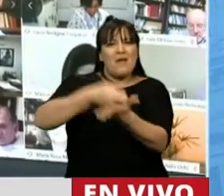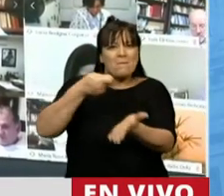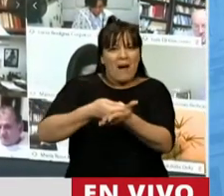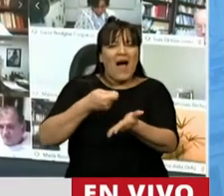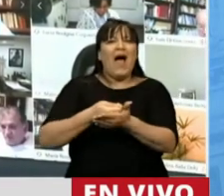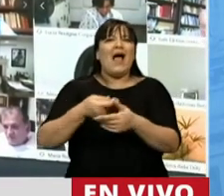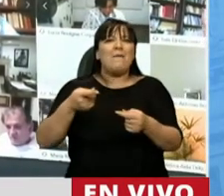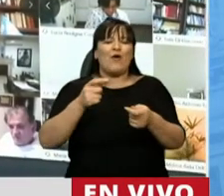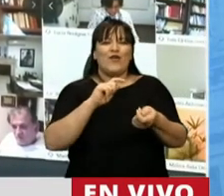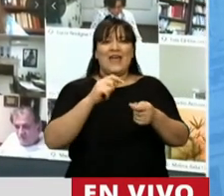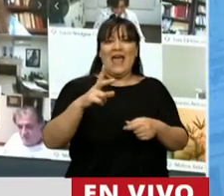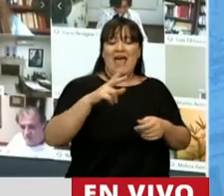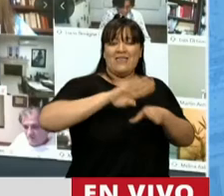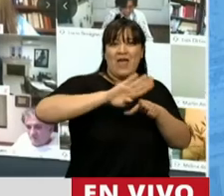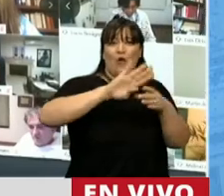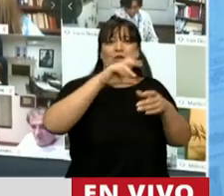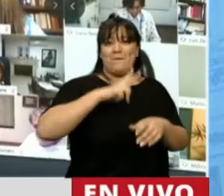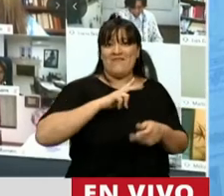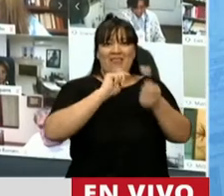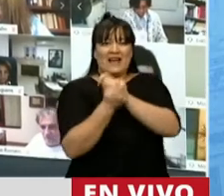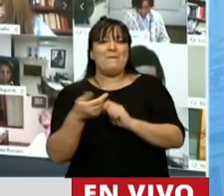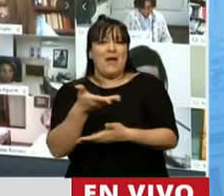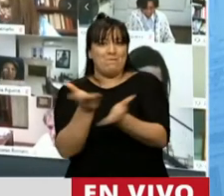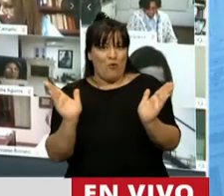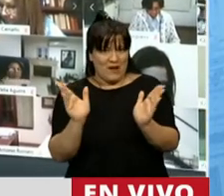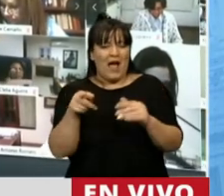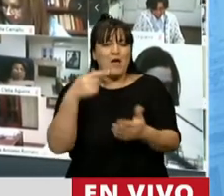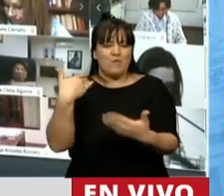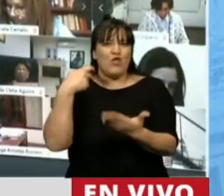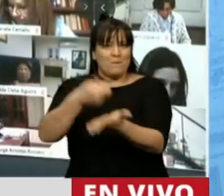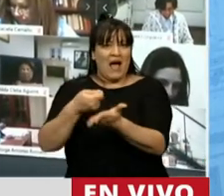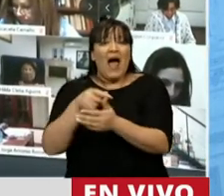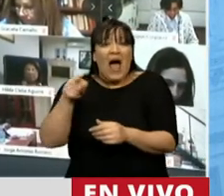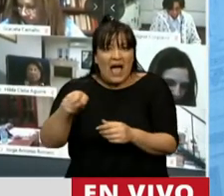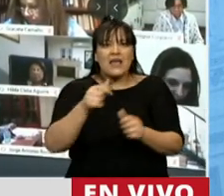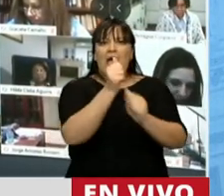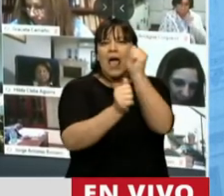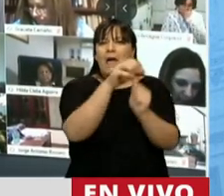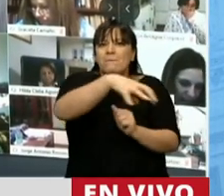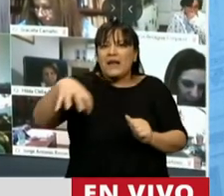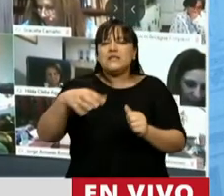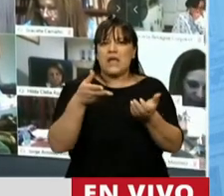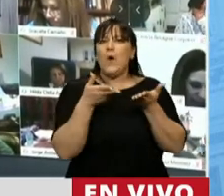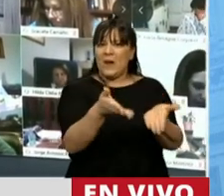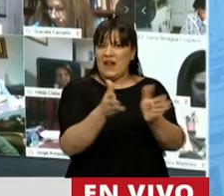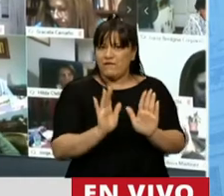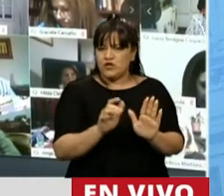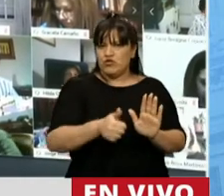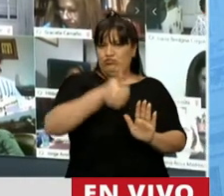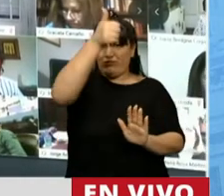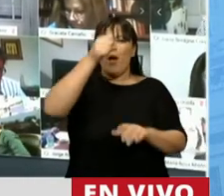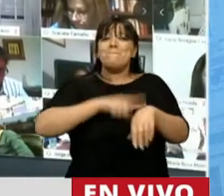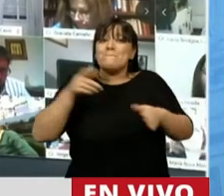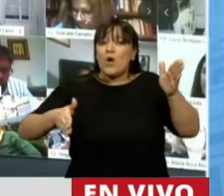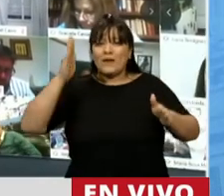En ese ciclo de endeudamiento privado muchísimas empresas se beneficiaron en la época de la dictadura